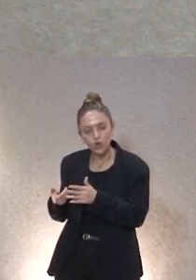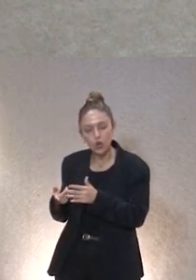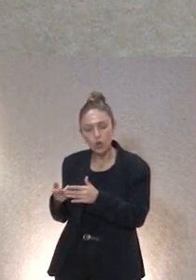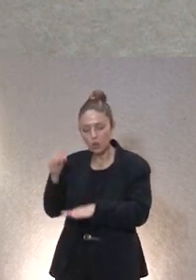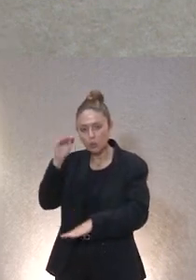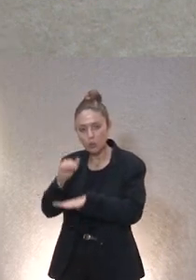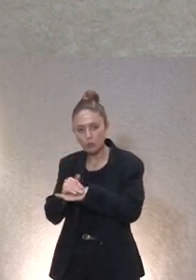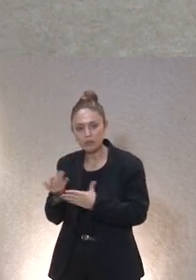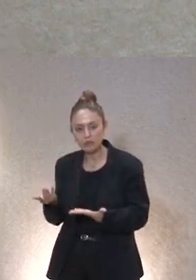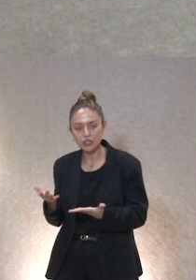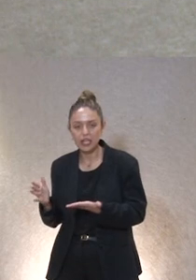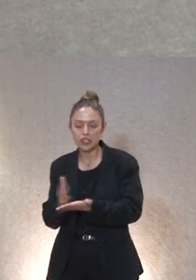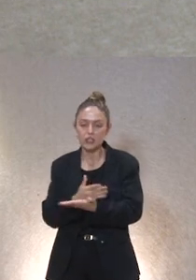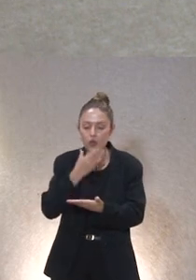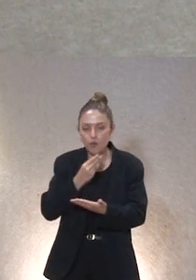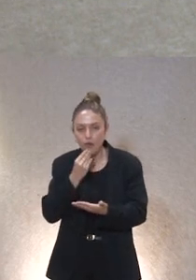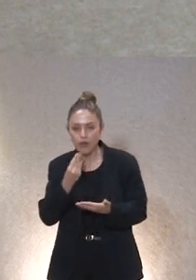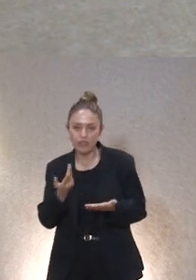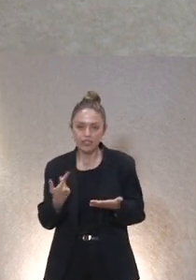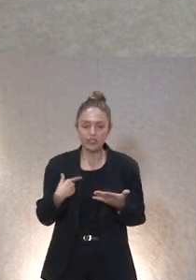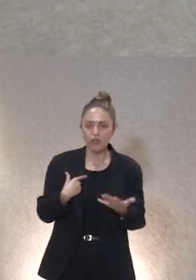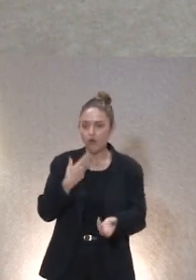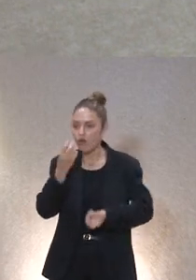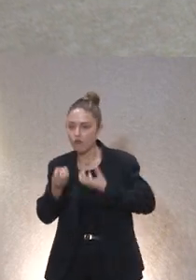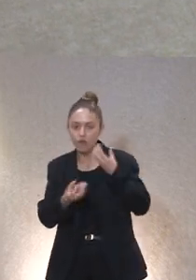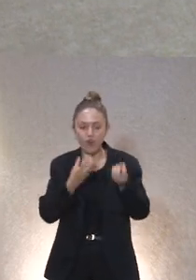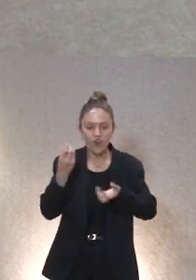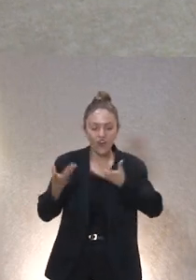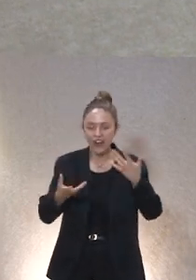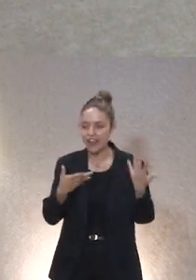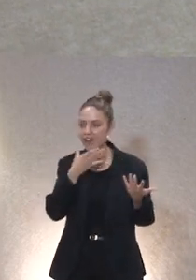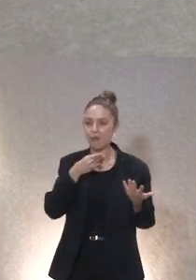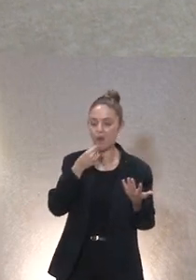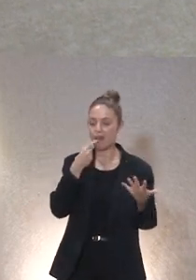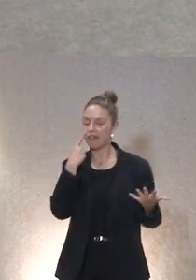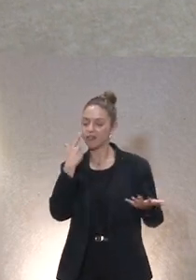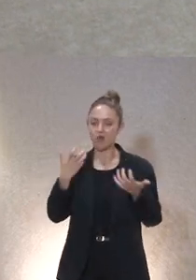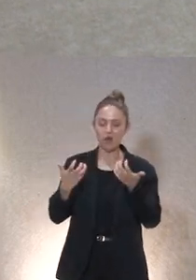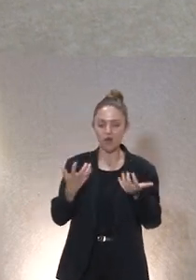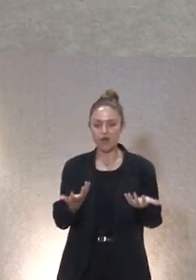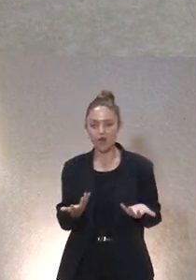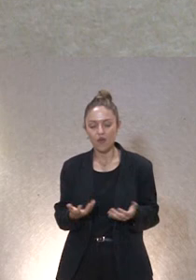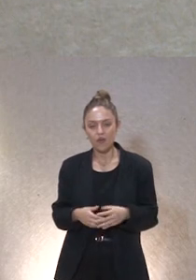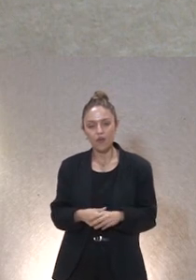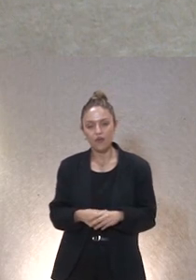vamos a dejarlo todo muy bonito en los papeles y en las flores y en las y en las y en las simples